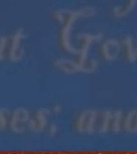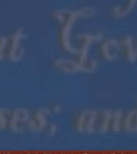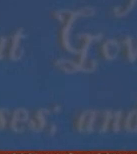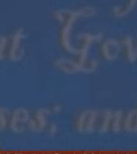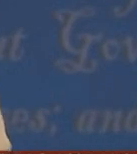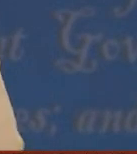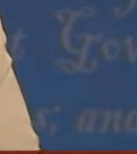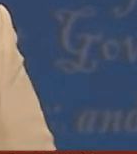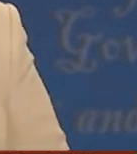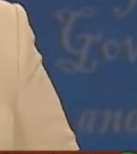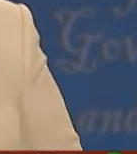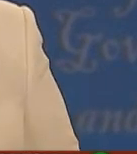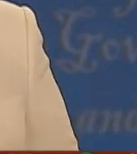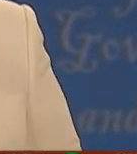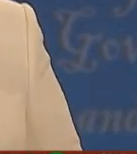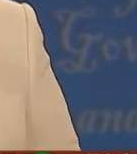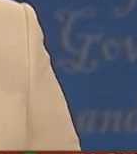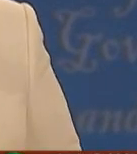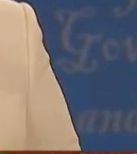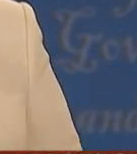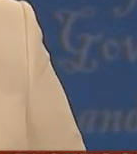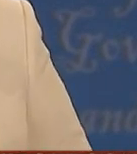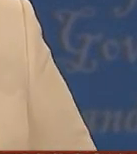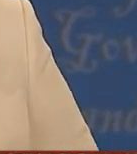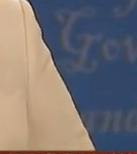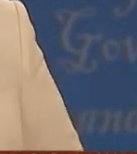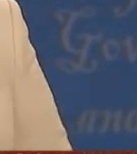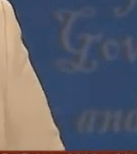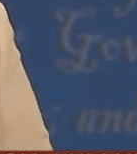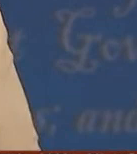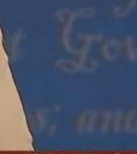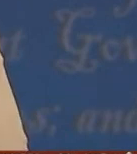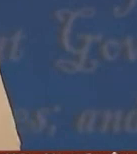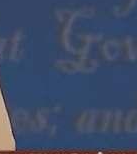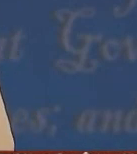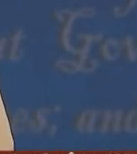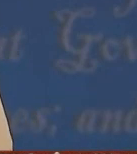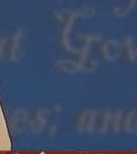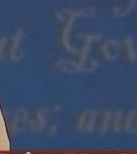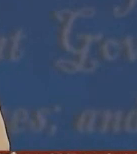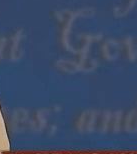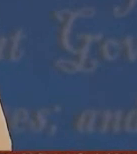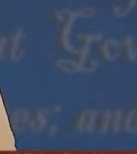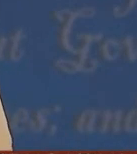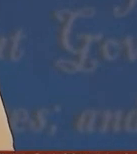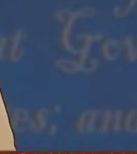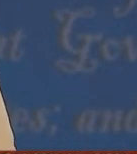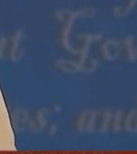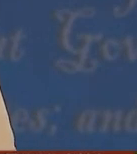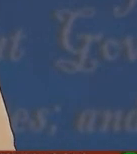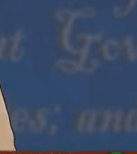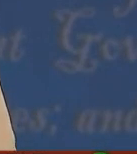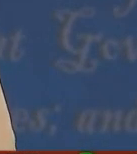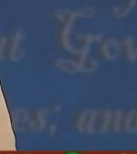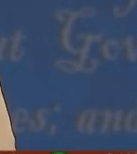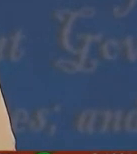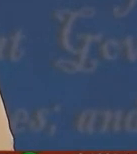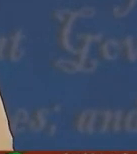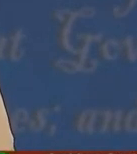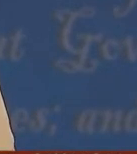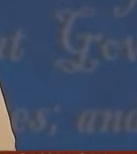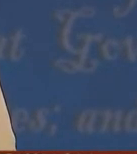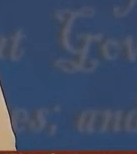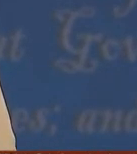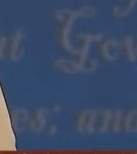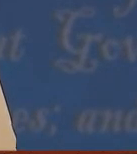al voto de las mujeres un voto femenino que resulta fundamental en estas elecciones tenemos a Nate Silver que es un experto en